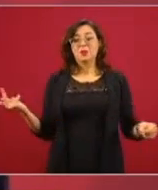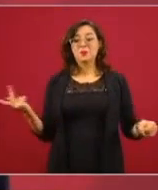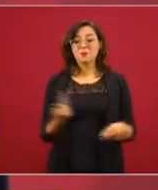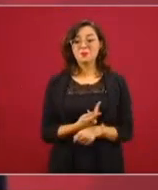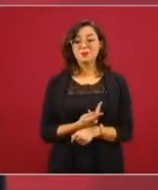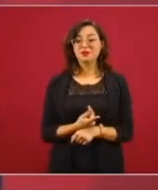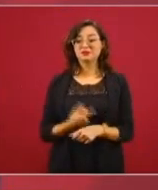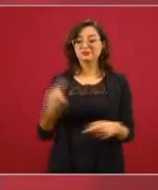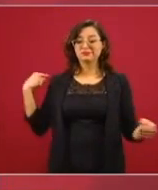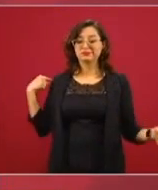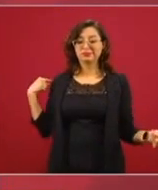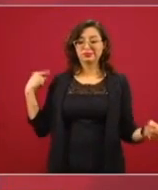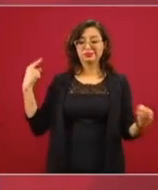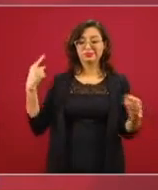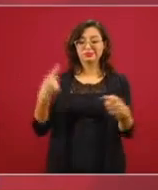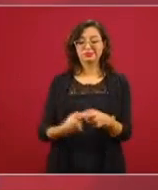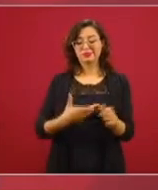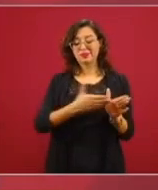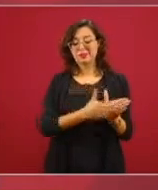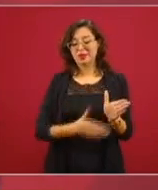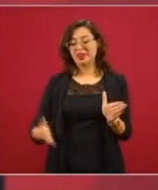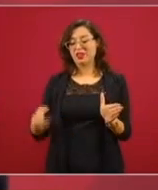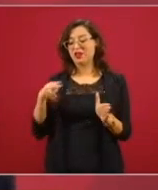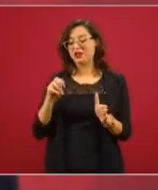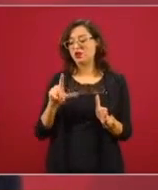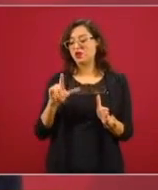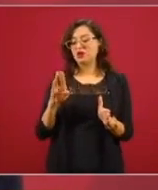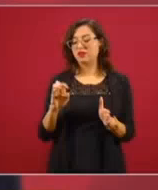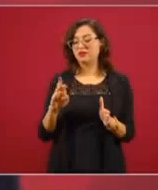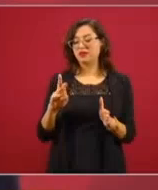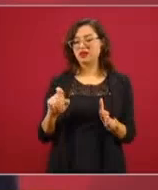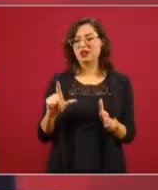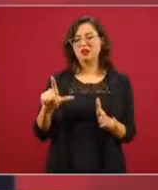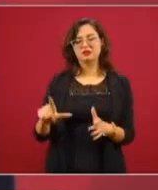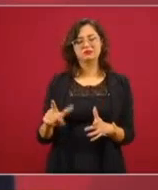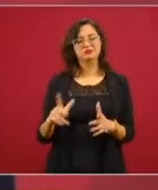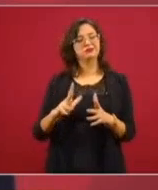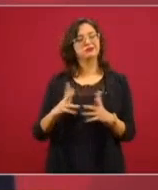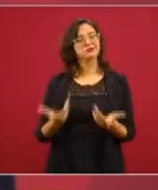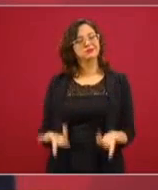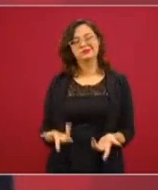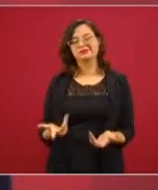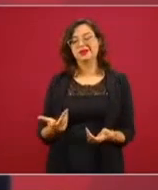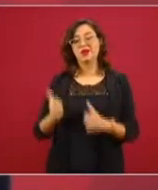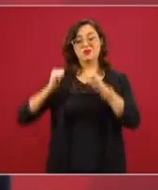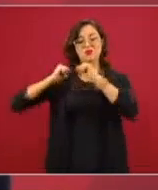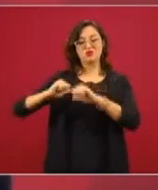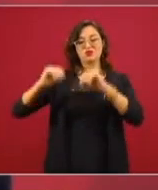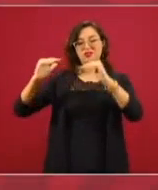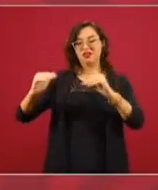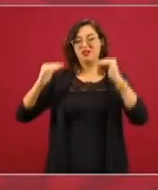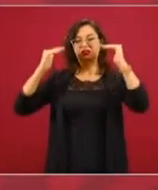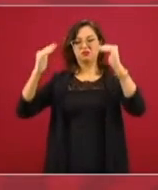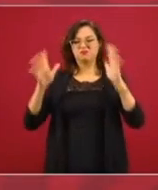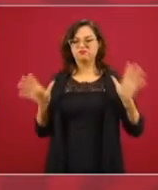sobre todo en el periodo neoliberal, se fomentó mucho desde arriba la corrupción